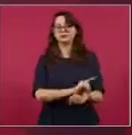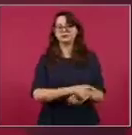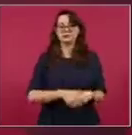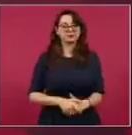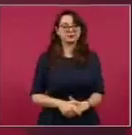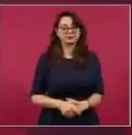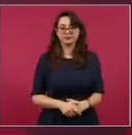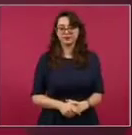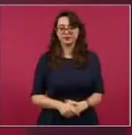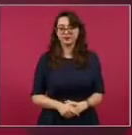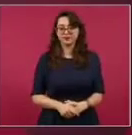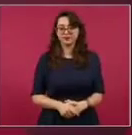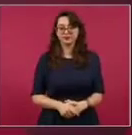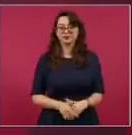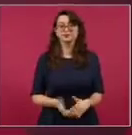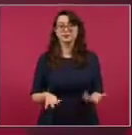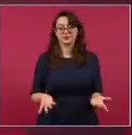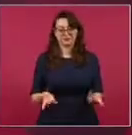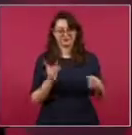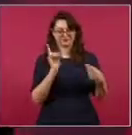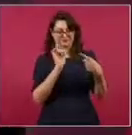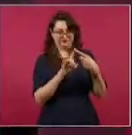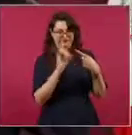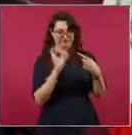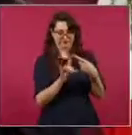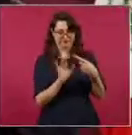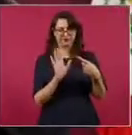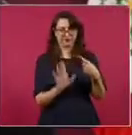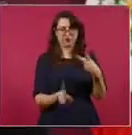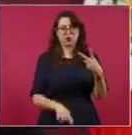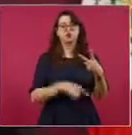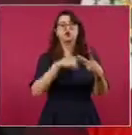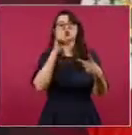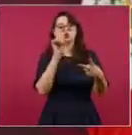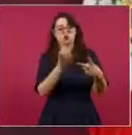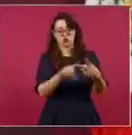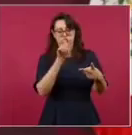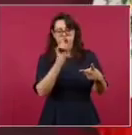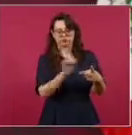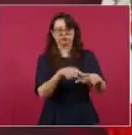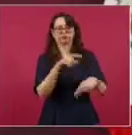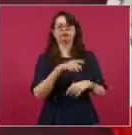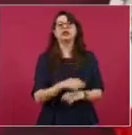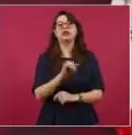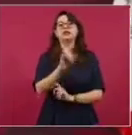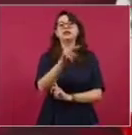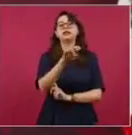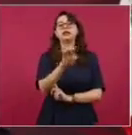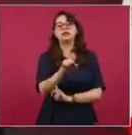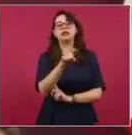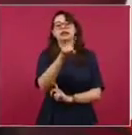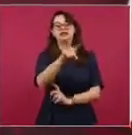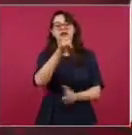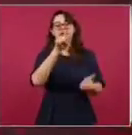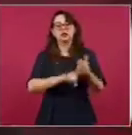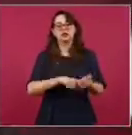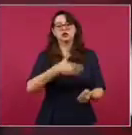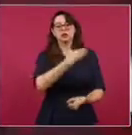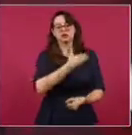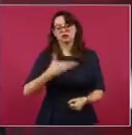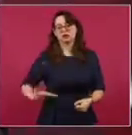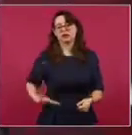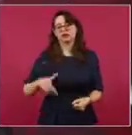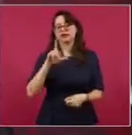Está por terminar el presidente del Consejo del INE y otros